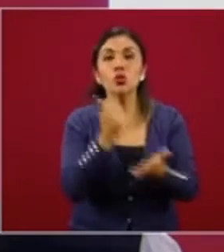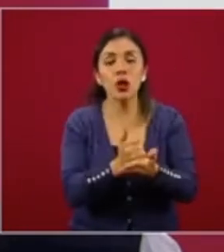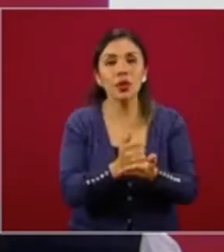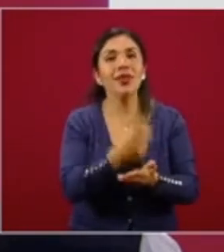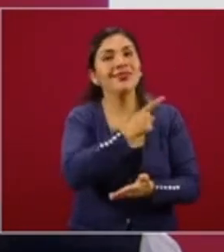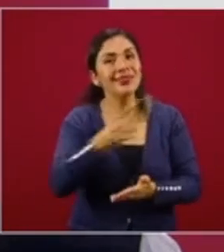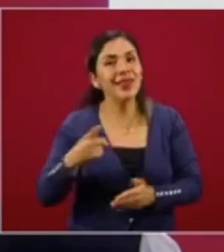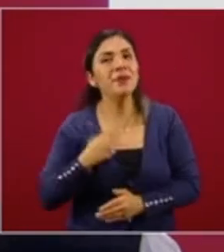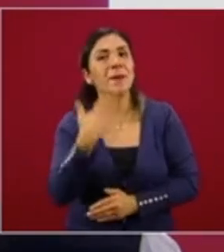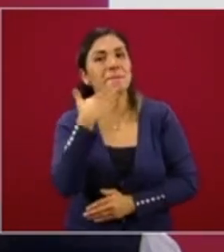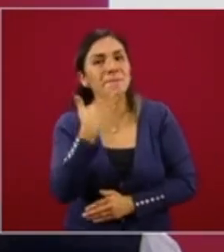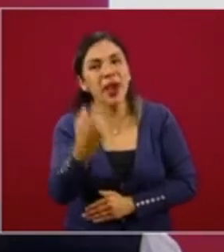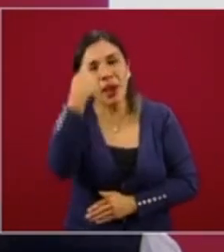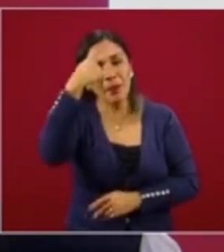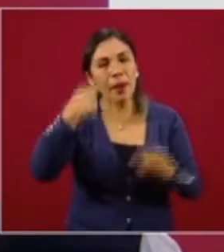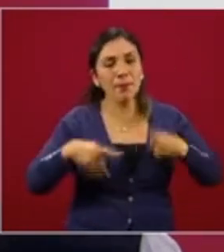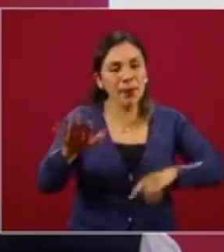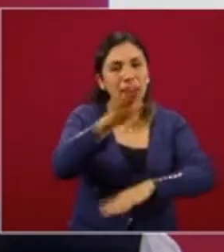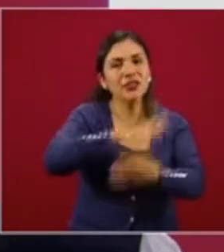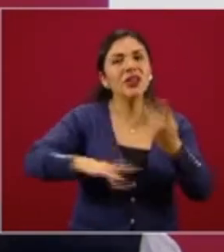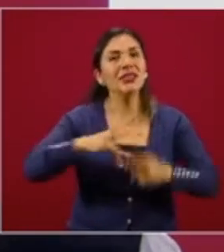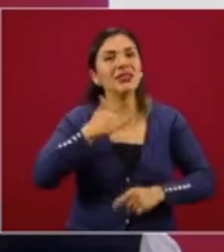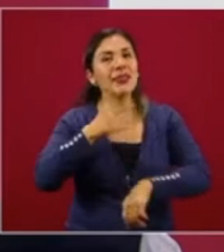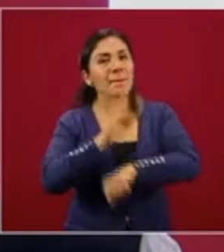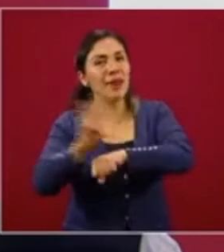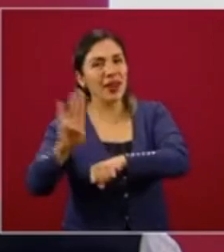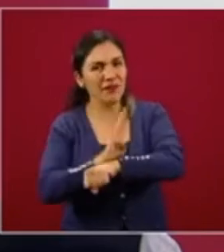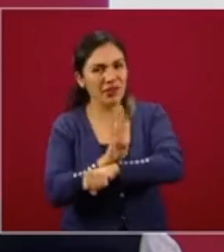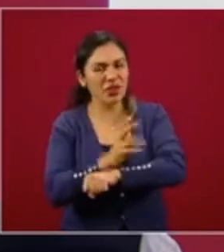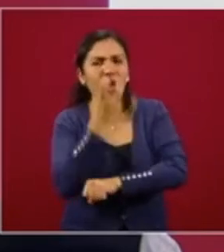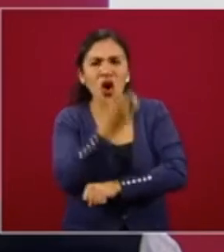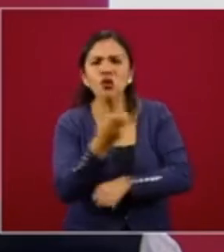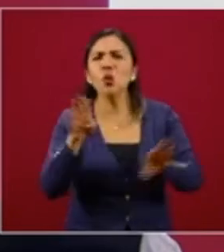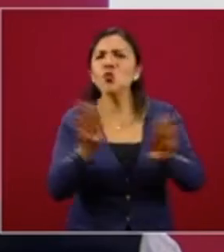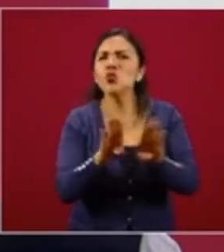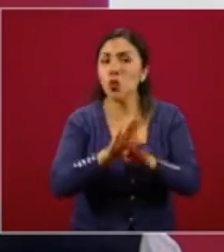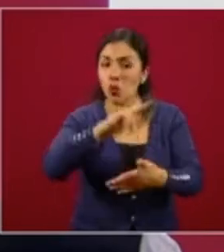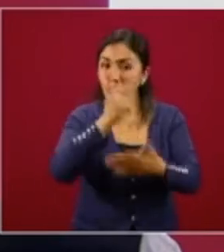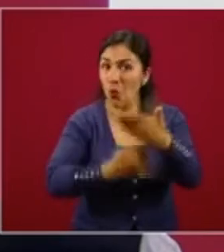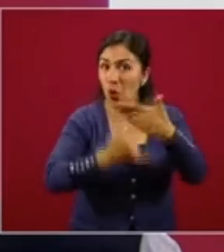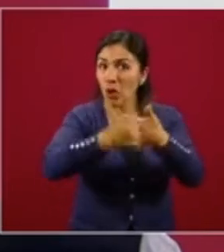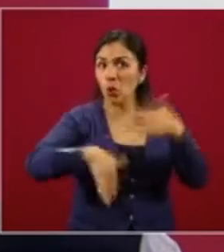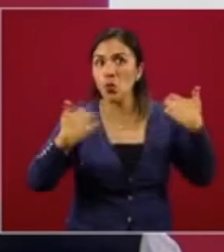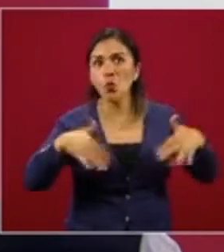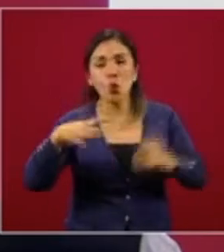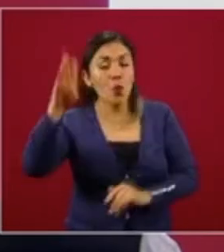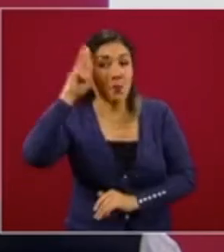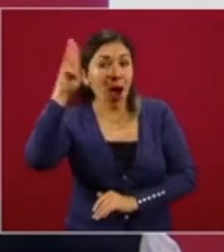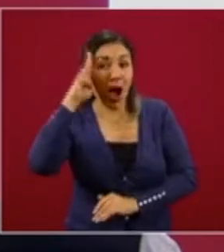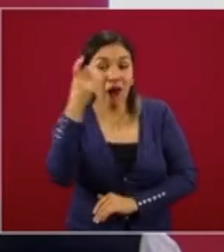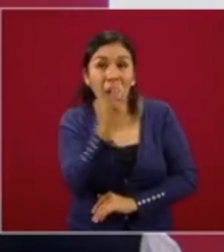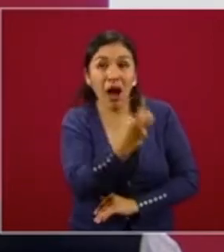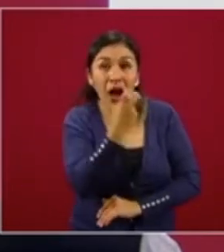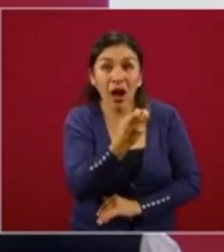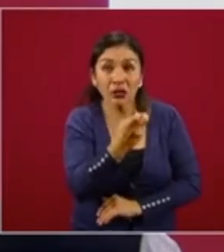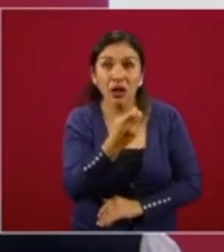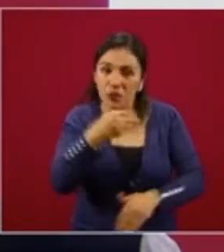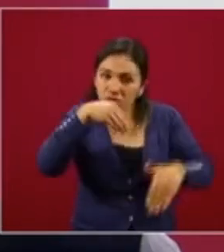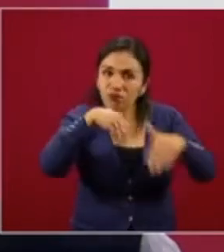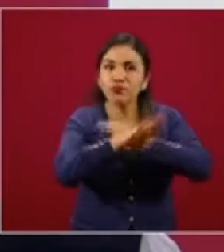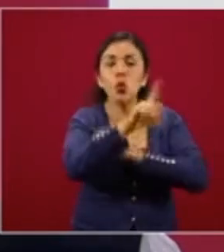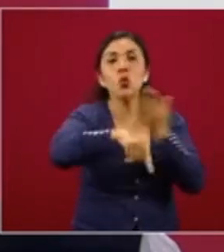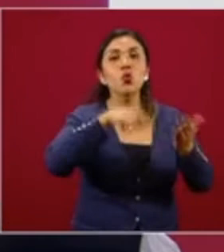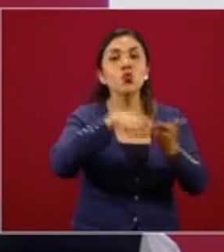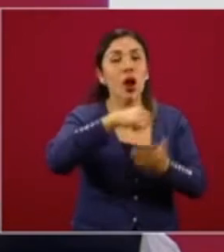armónico, que beneficie a la población. ¿Cómo se hace para que un proyecto de esta enorme magnitud que llega a una